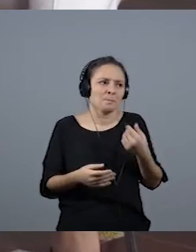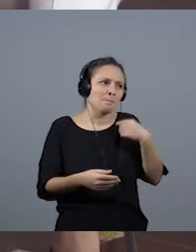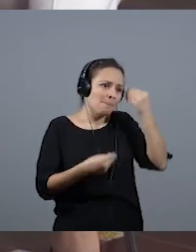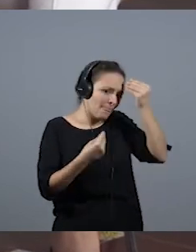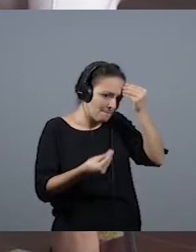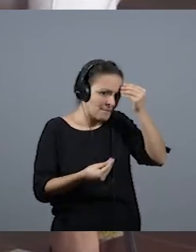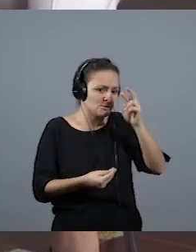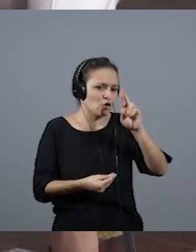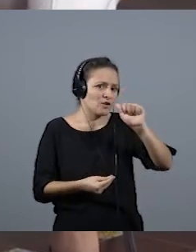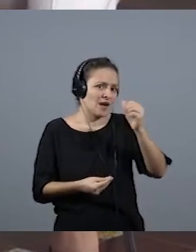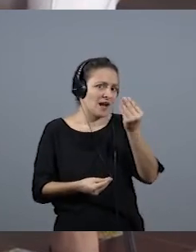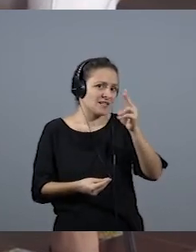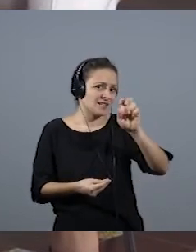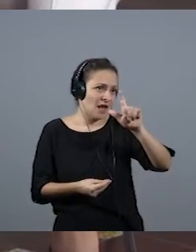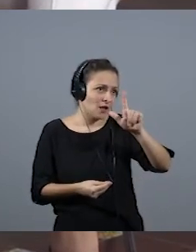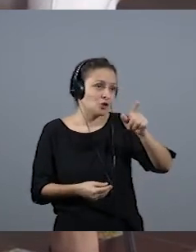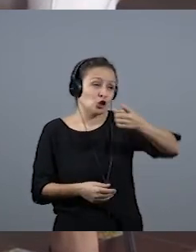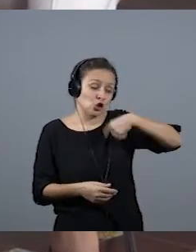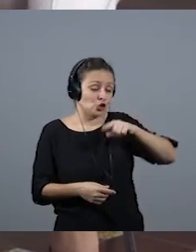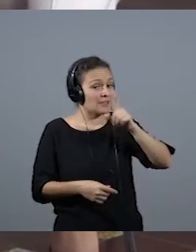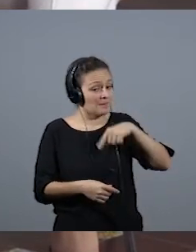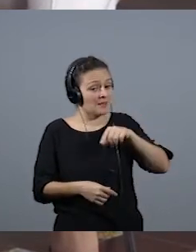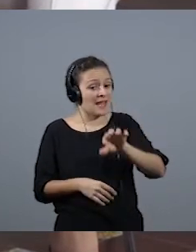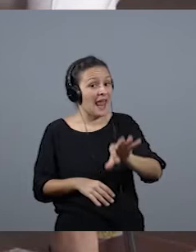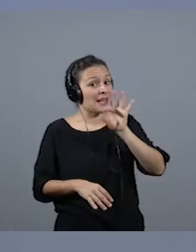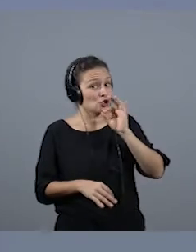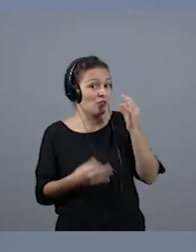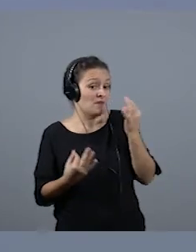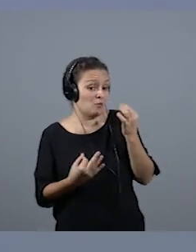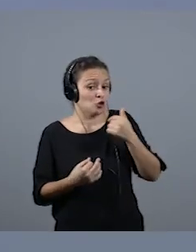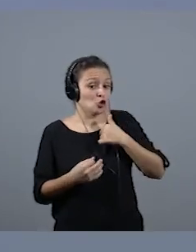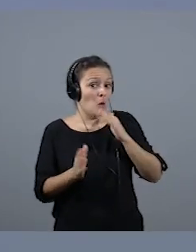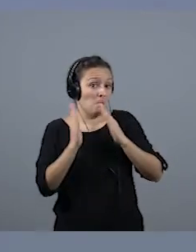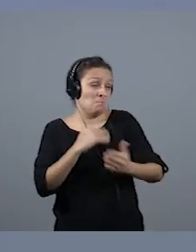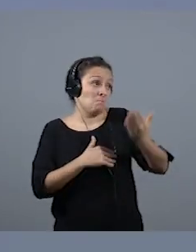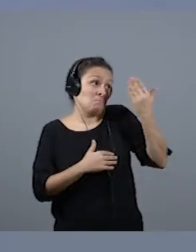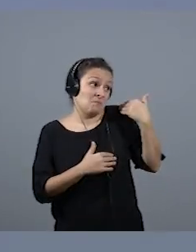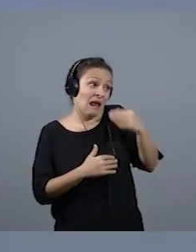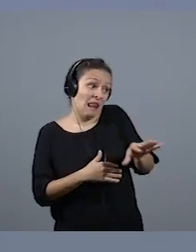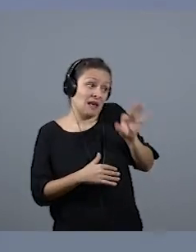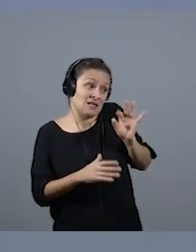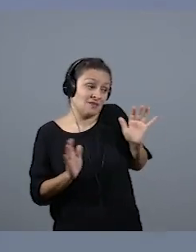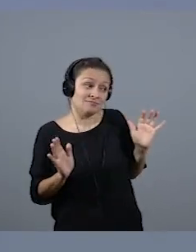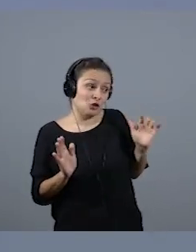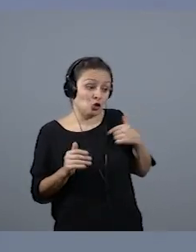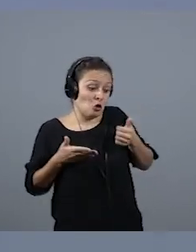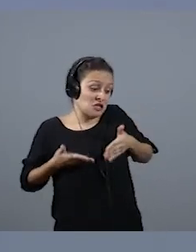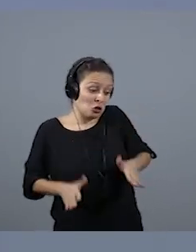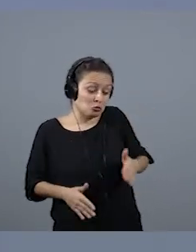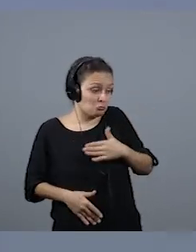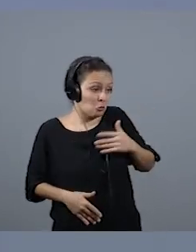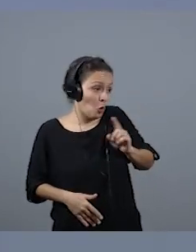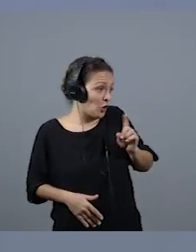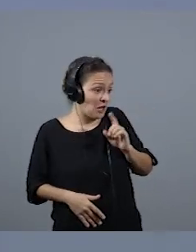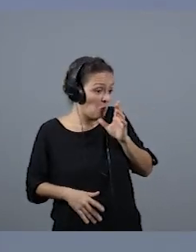que también somos nosotras las que tenemos que hacer esa elección. Yo en su momento elegí, no quería tener hijo porque